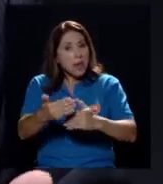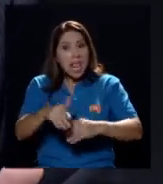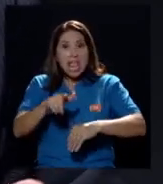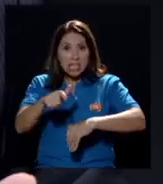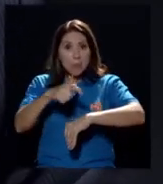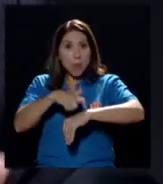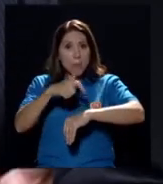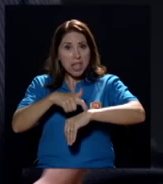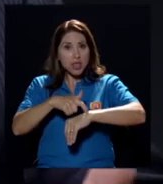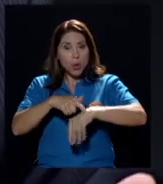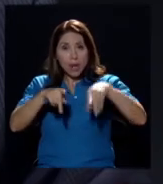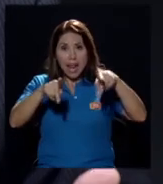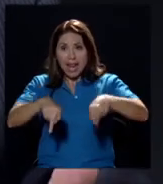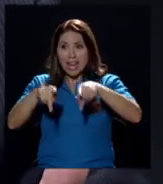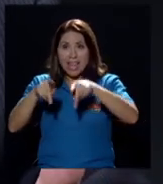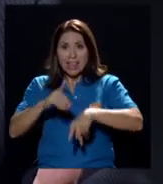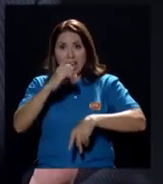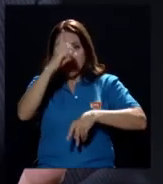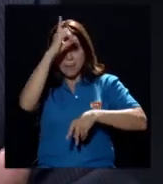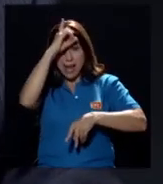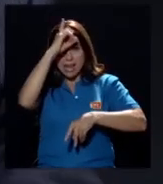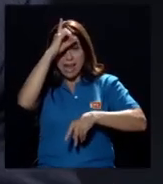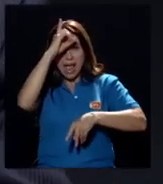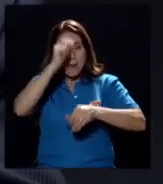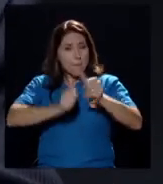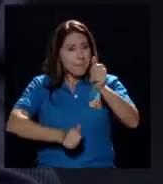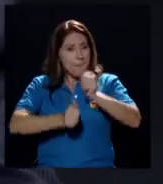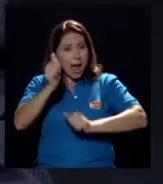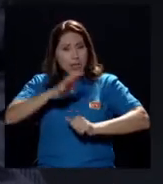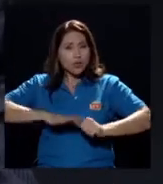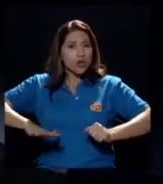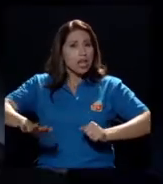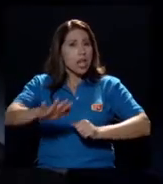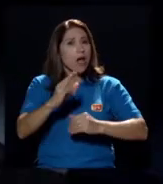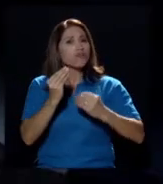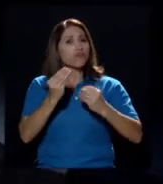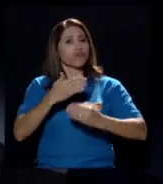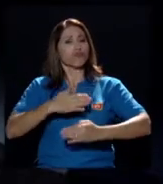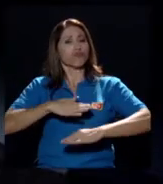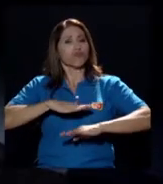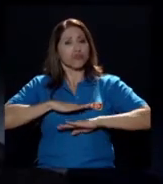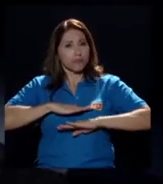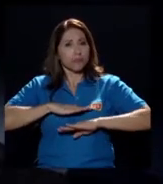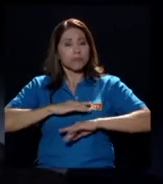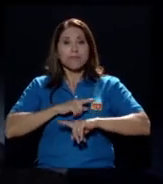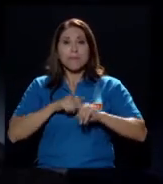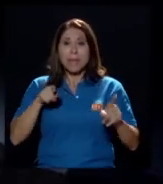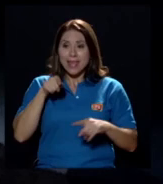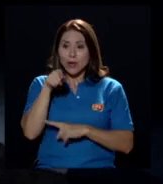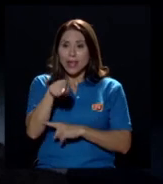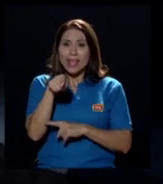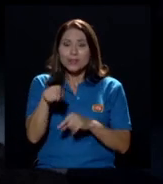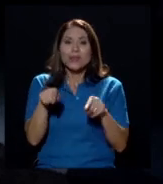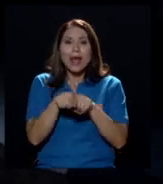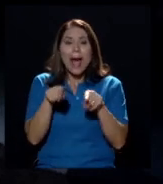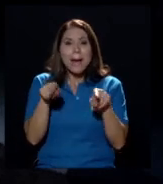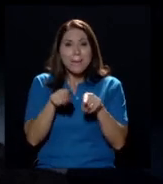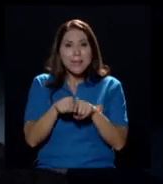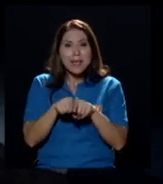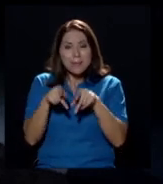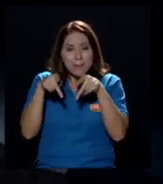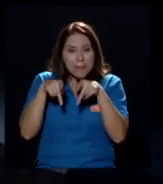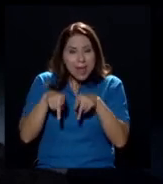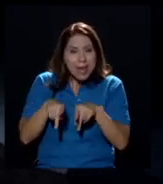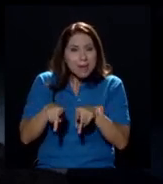bastante satisfechas en su gran mayoría pero eso permitió ojalá al otro lado también a algunos